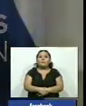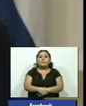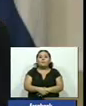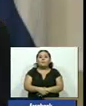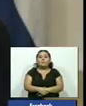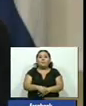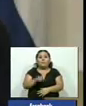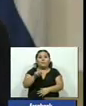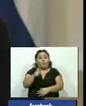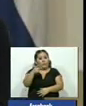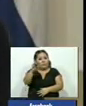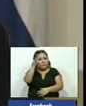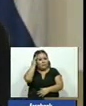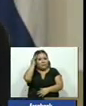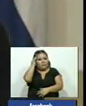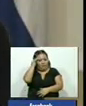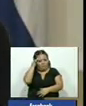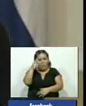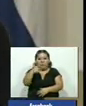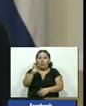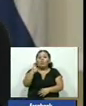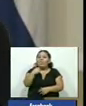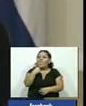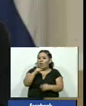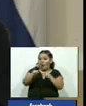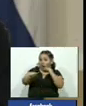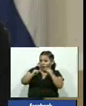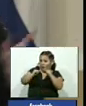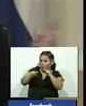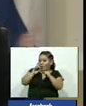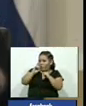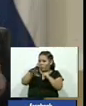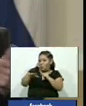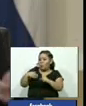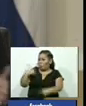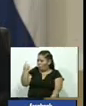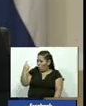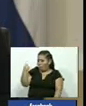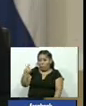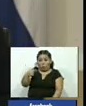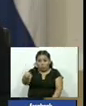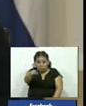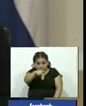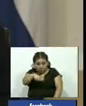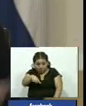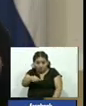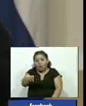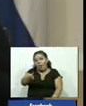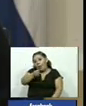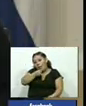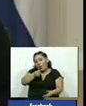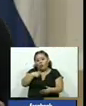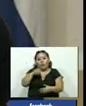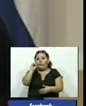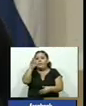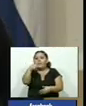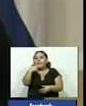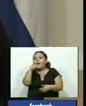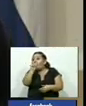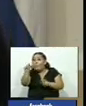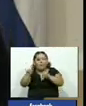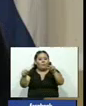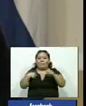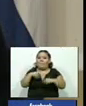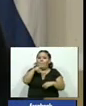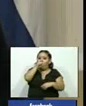Si bien no todos sabemos de dónde han venido las órdenes entiendo por varios reportes que ustedes mismos me han enviado que no voy a decir los nombres por supuesto